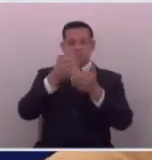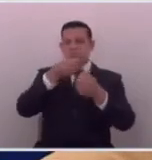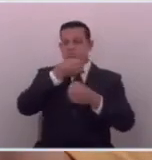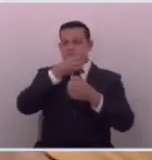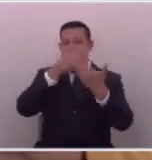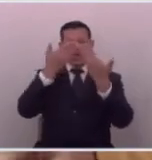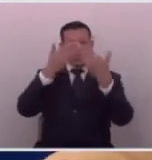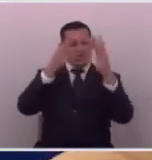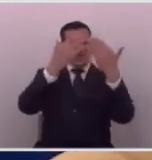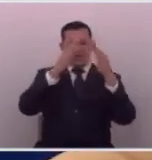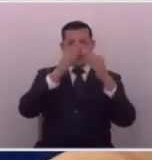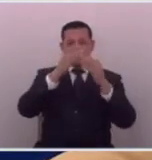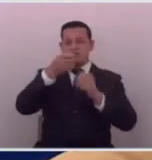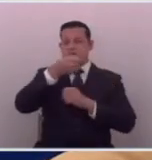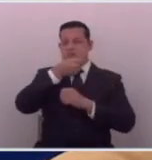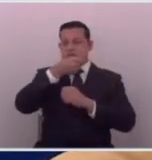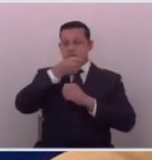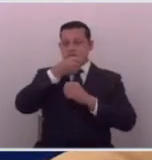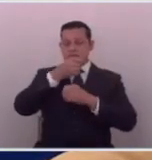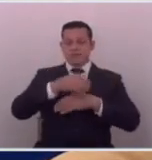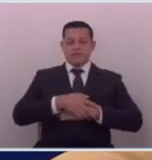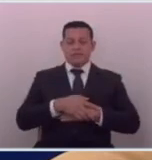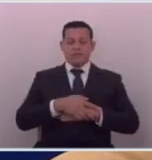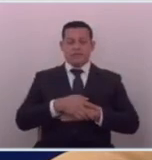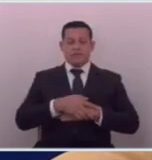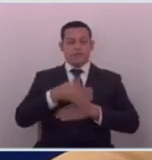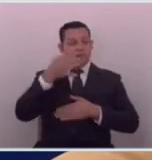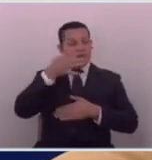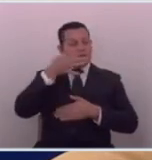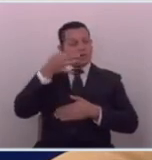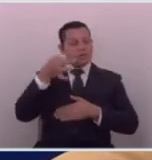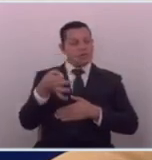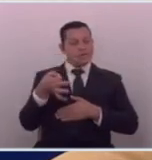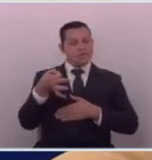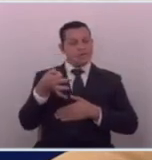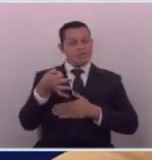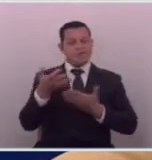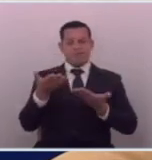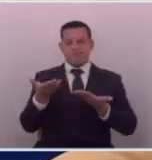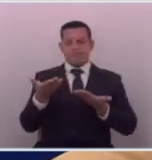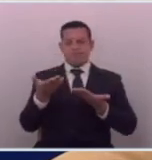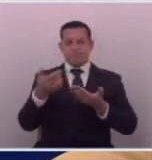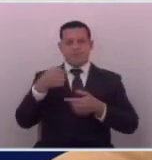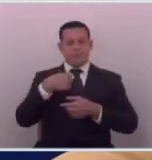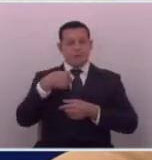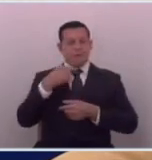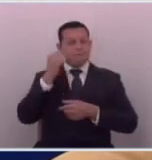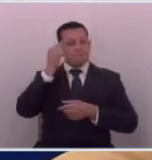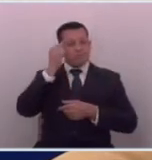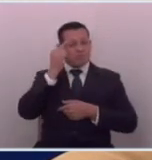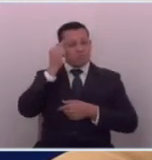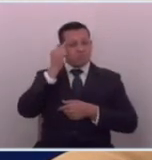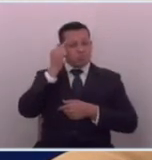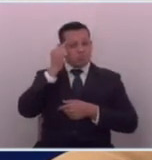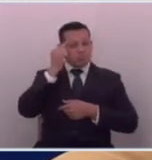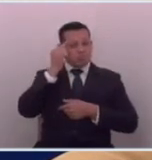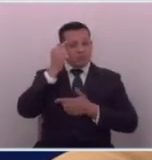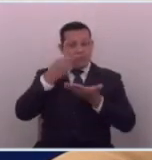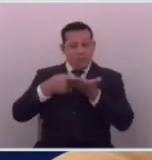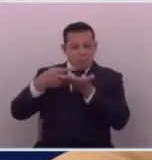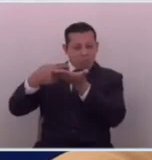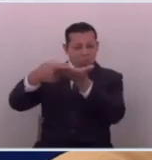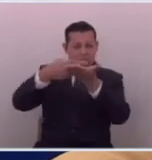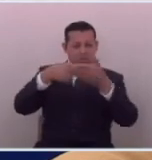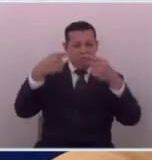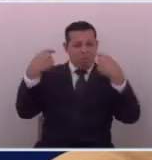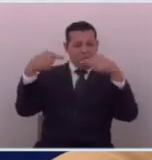otras fuentes de información la verdad que a mí me parece que esta discusión